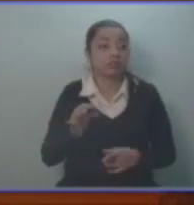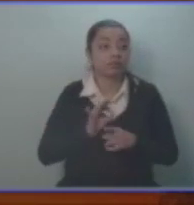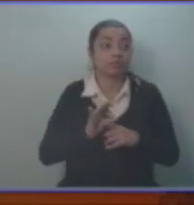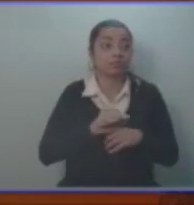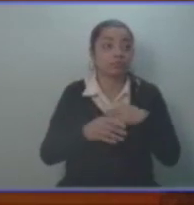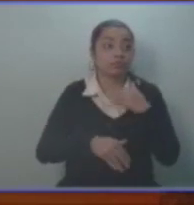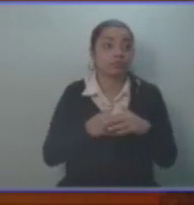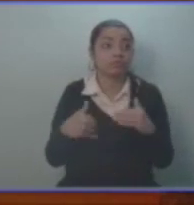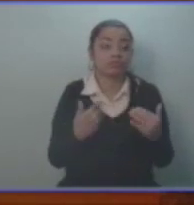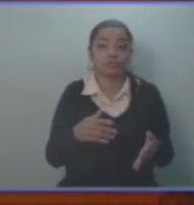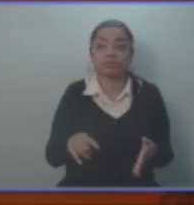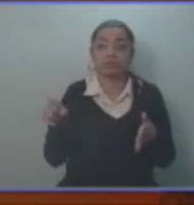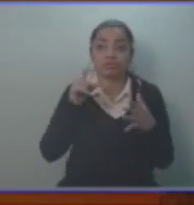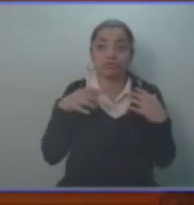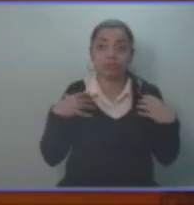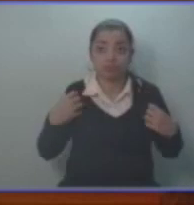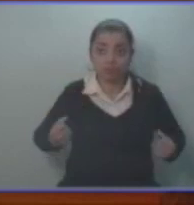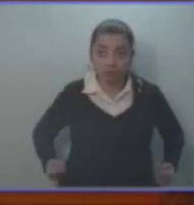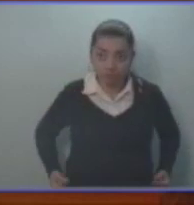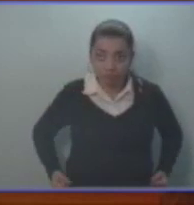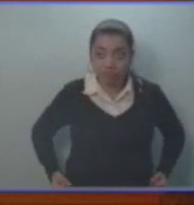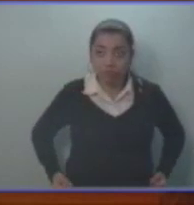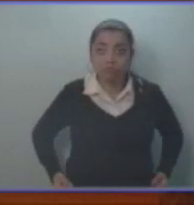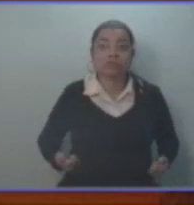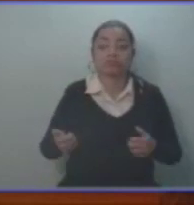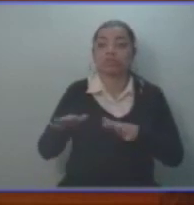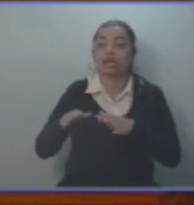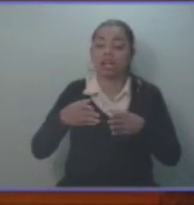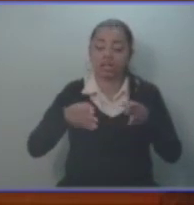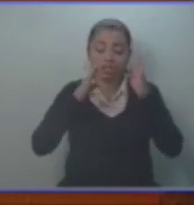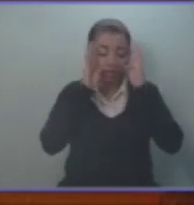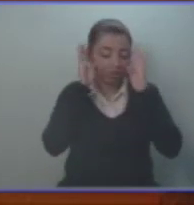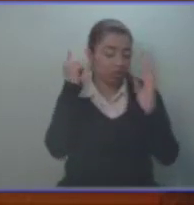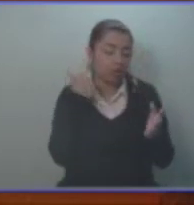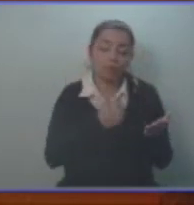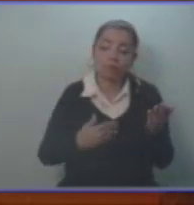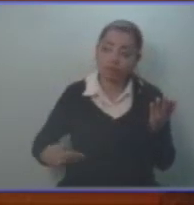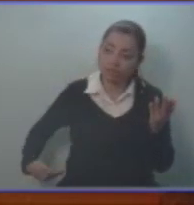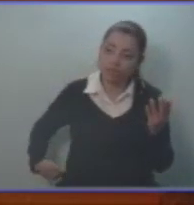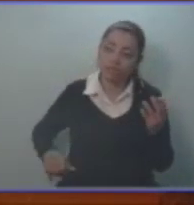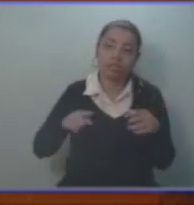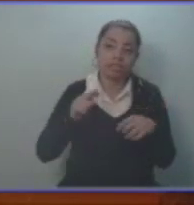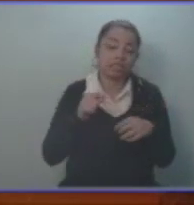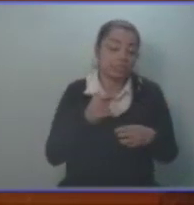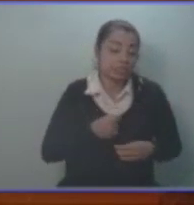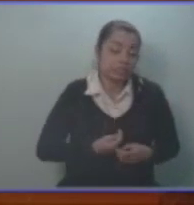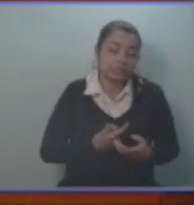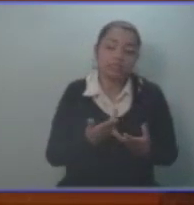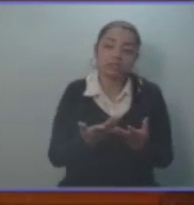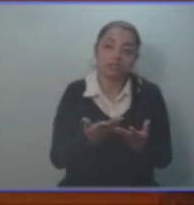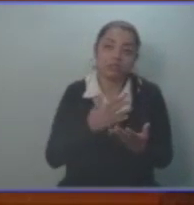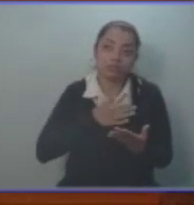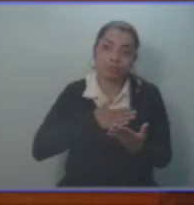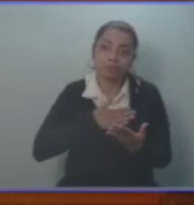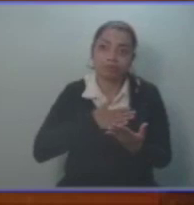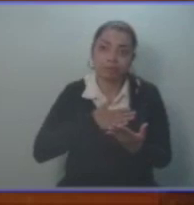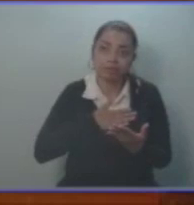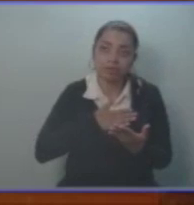de uno de los órganos de gobierno. Agradezco su atención, Presidente, y queda manifiesta mi